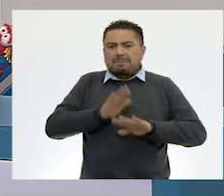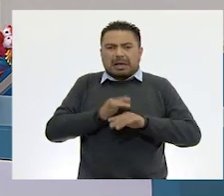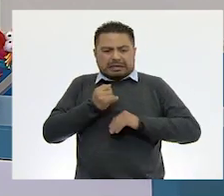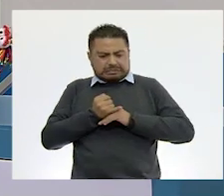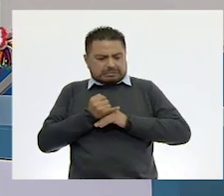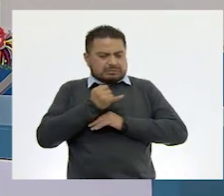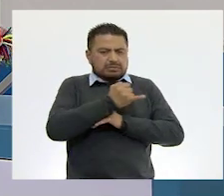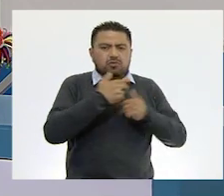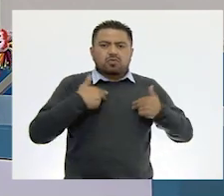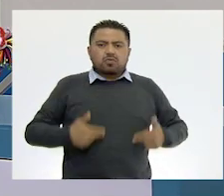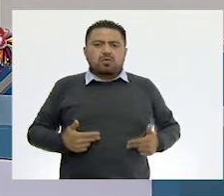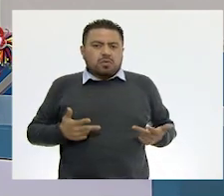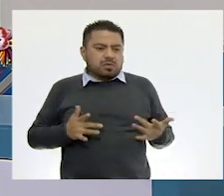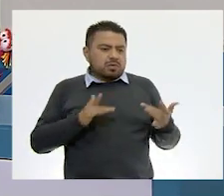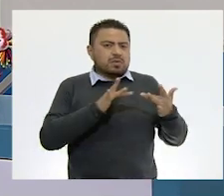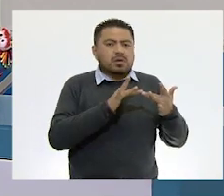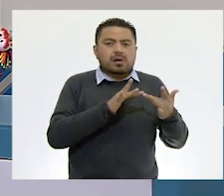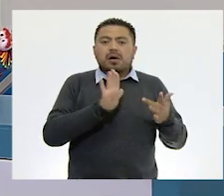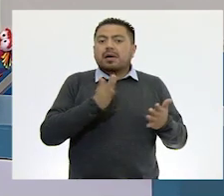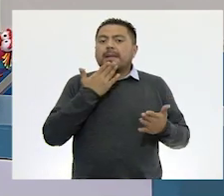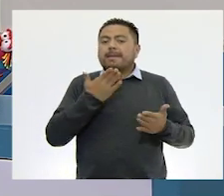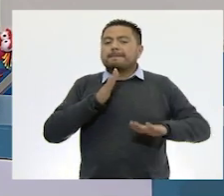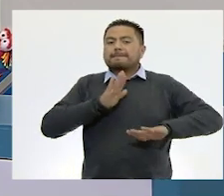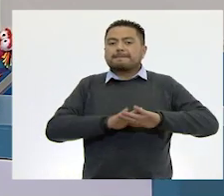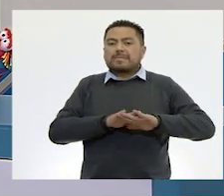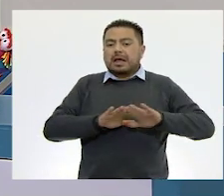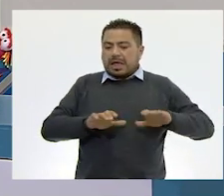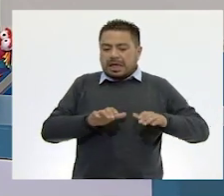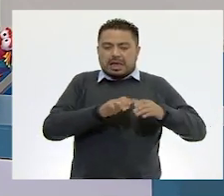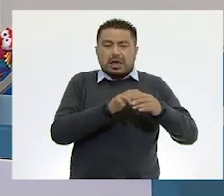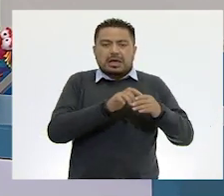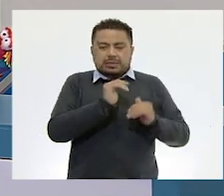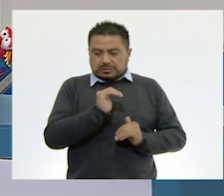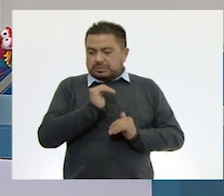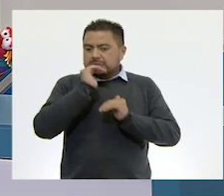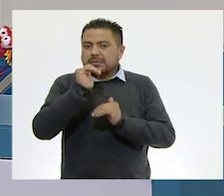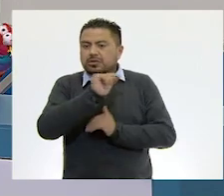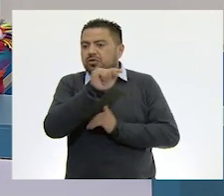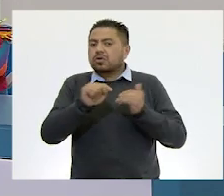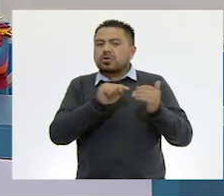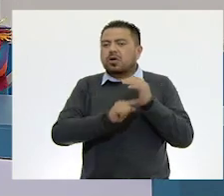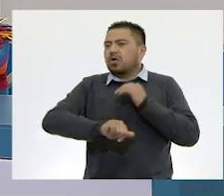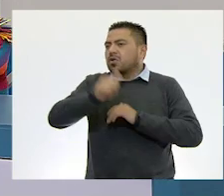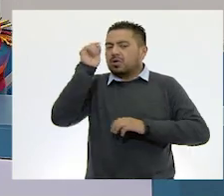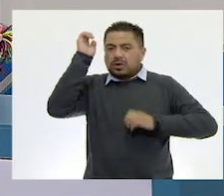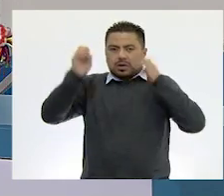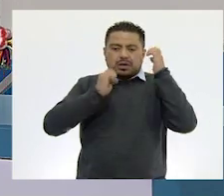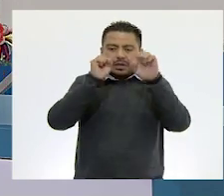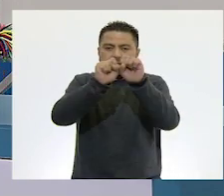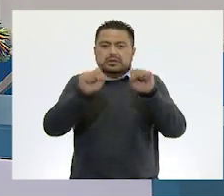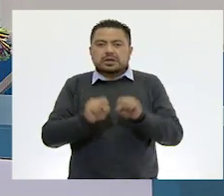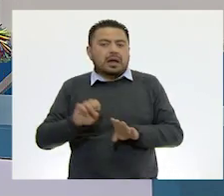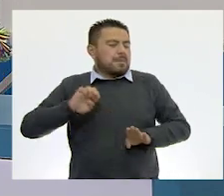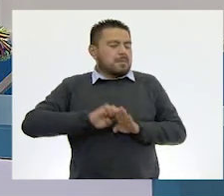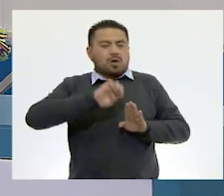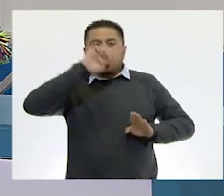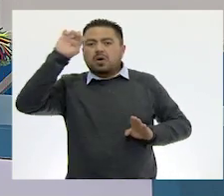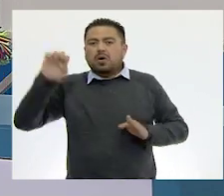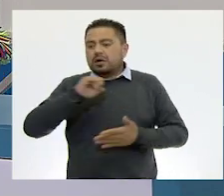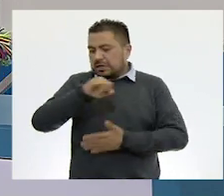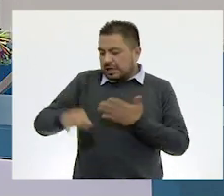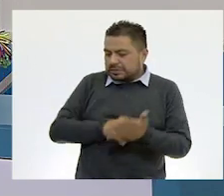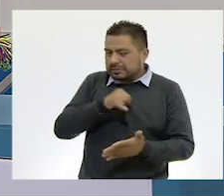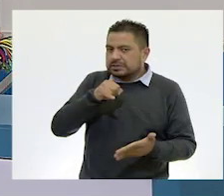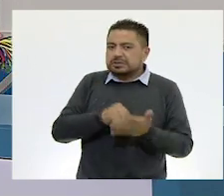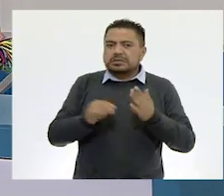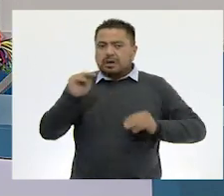del contacto humano o bien aisladas hasta cierto punto de otros ecosistemas. Por ejemplo, en las islas,